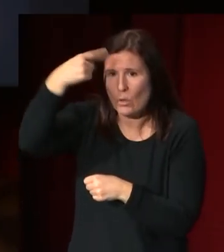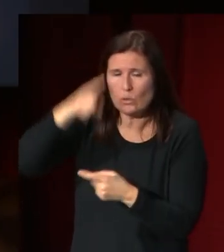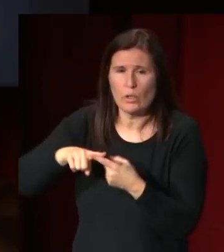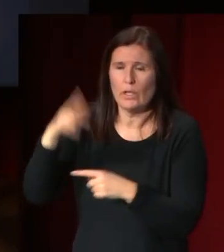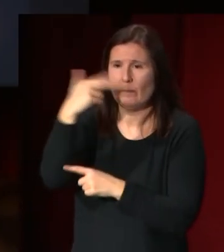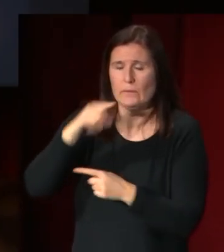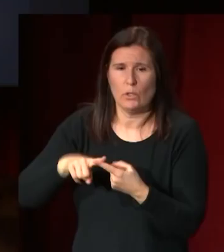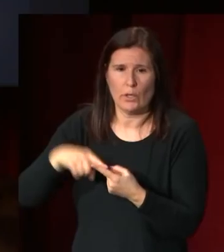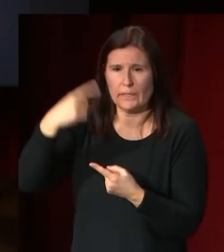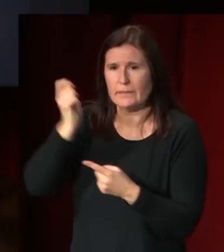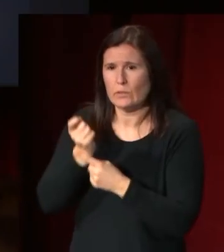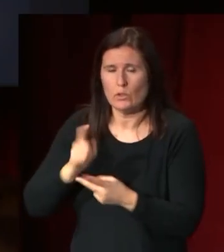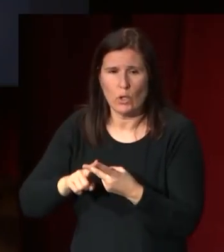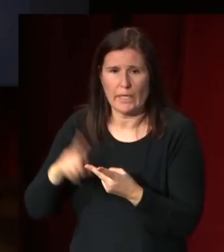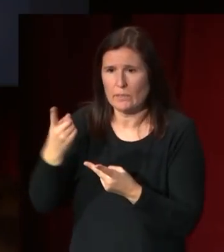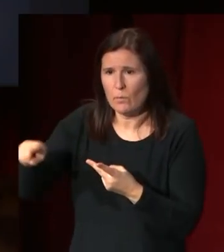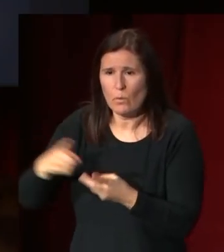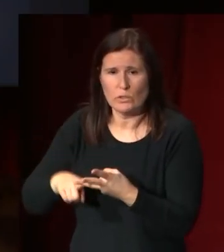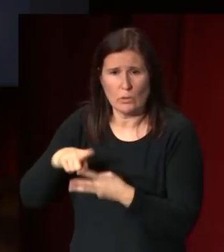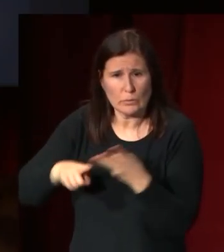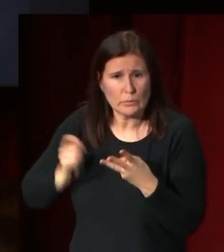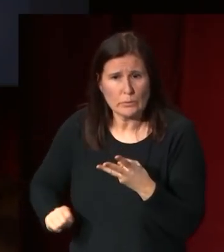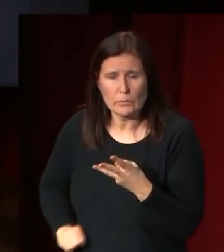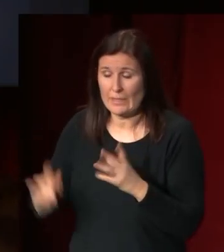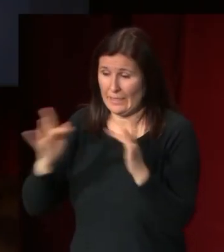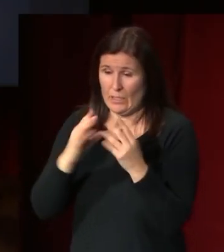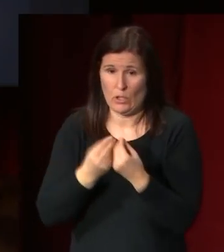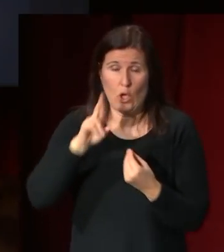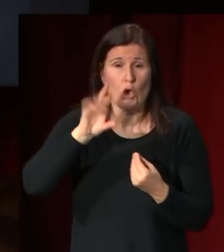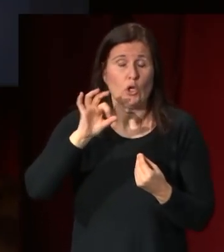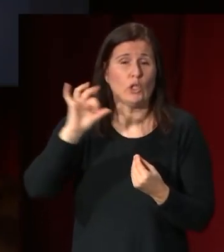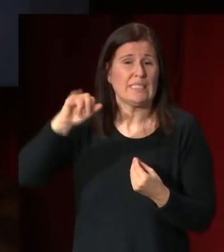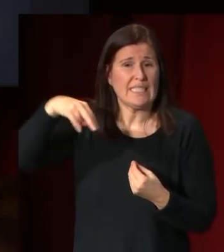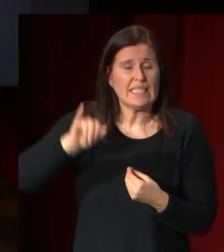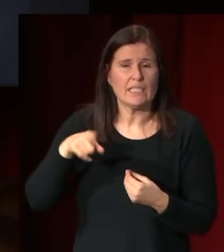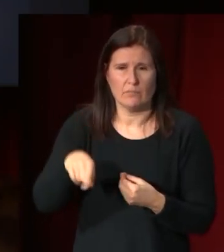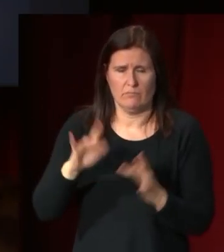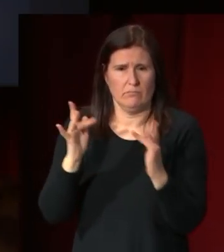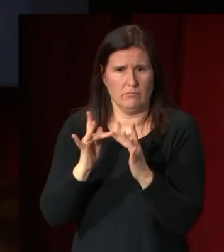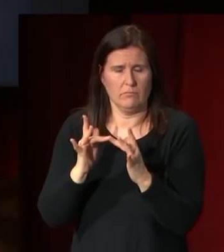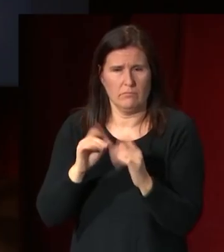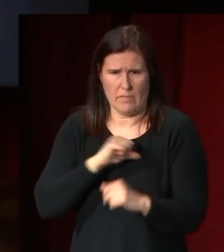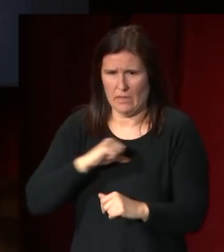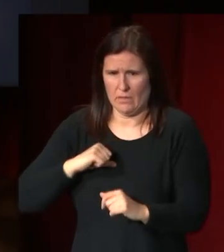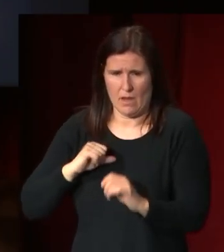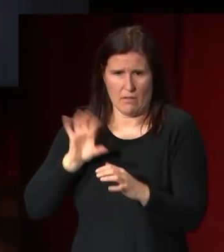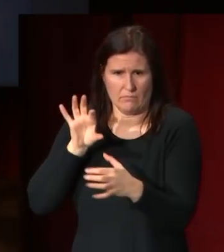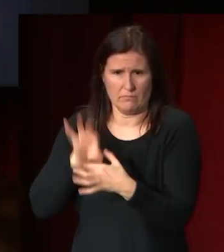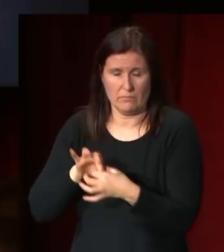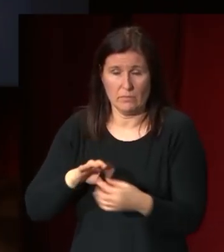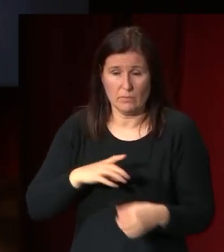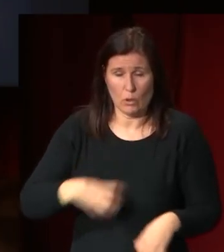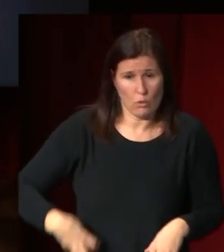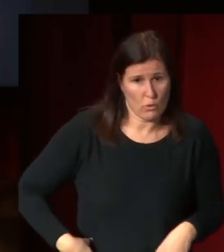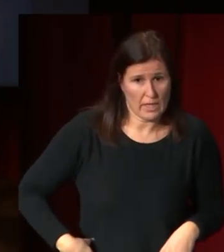músicos y en este caso seguramente la relación con rossini aparte de que él tuvo una relación muy personal con el duque de